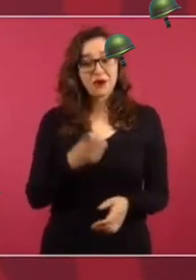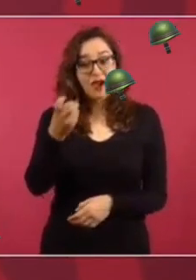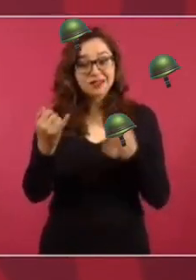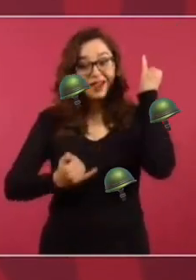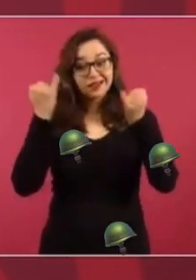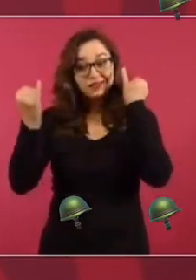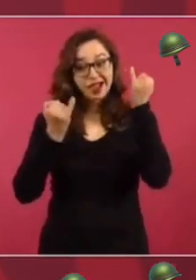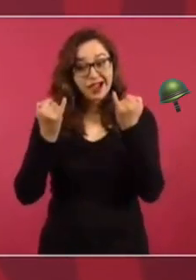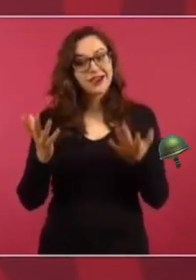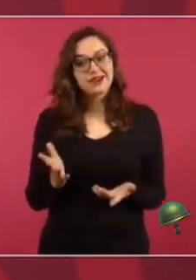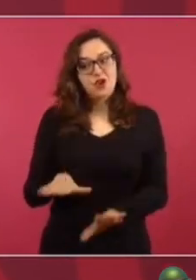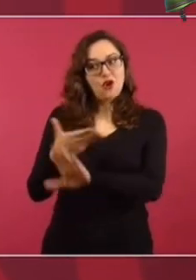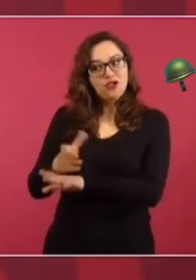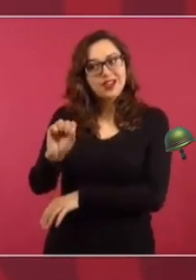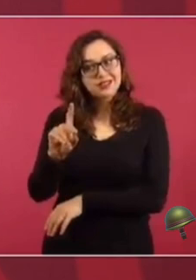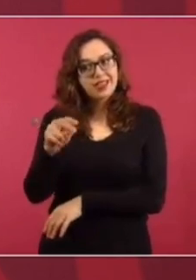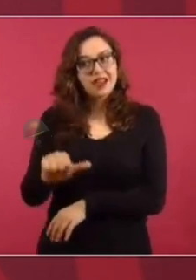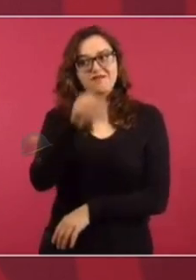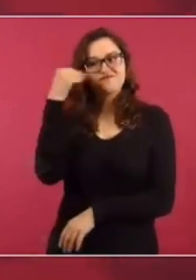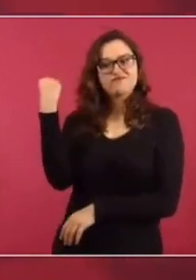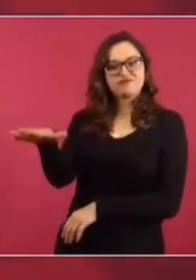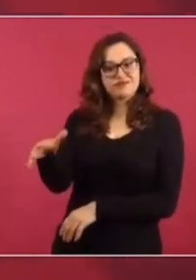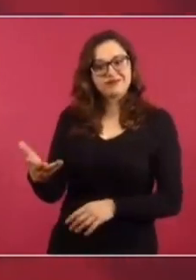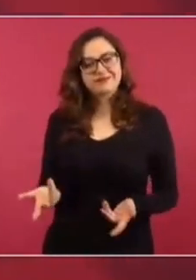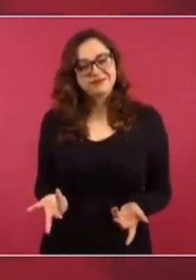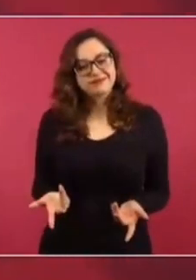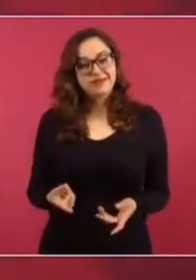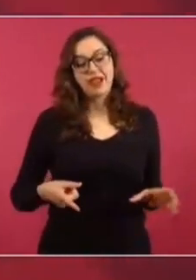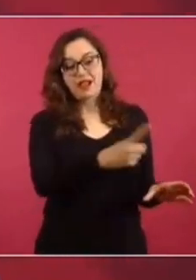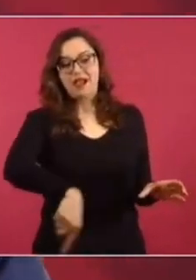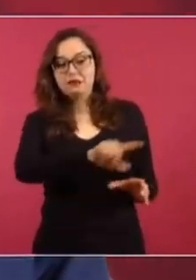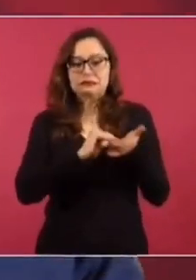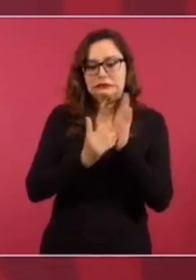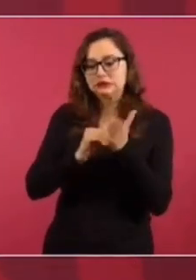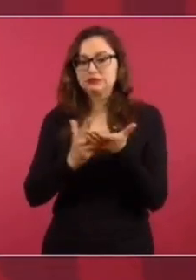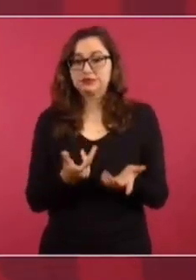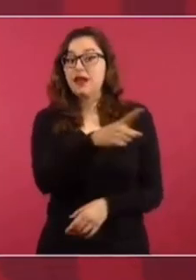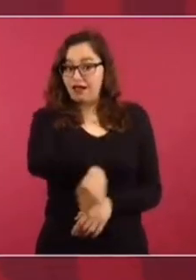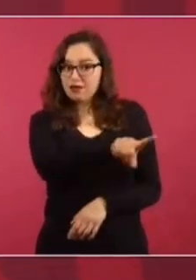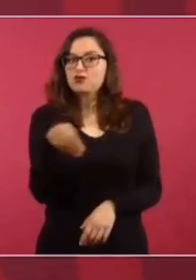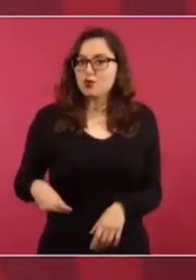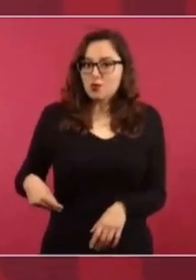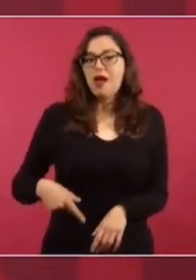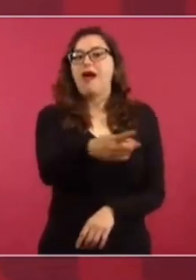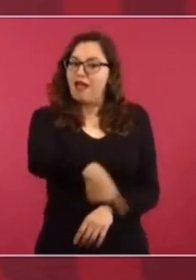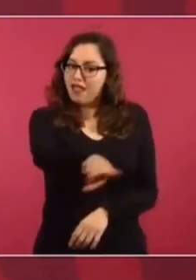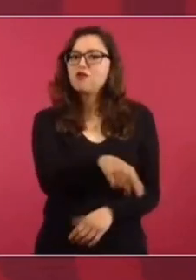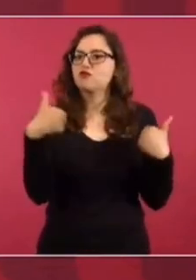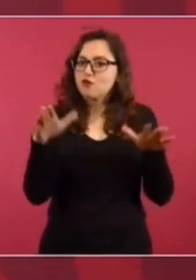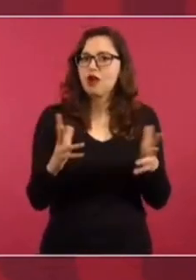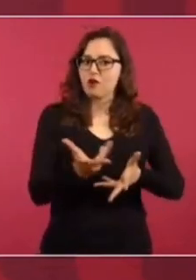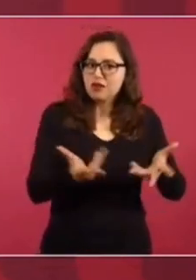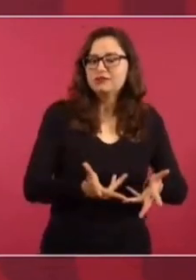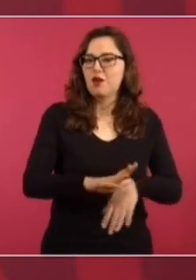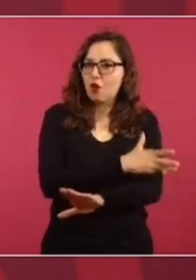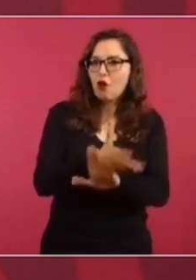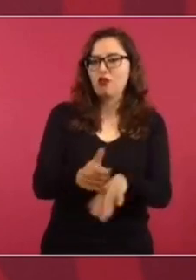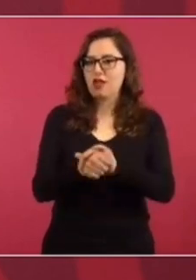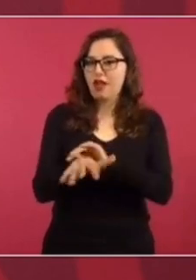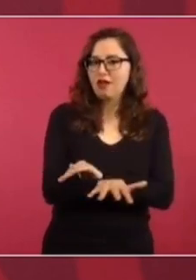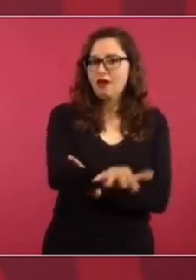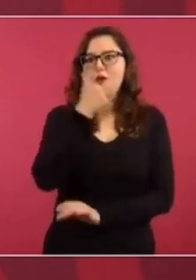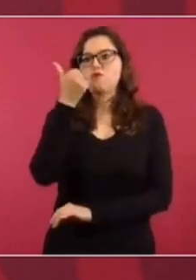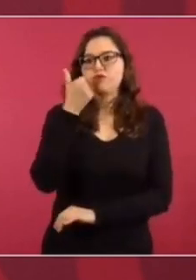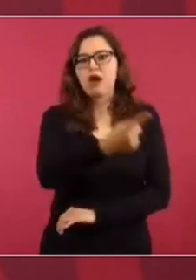que son responsables de esta tragedia, ya sea porque participaron de manera directa, encubrieron o guardaron